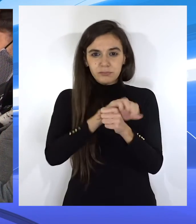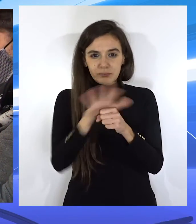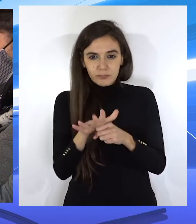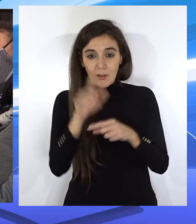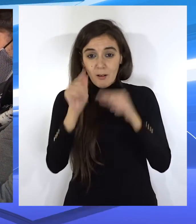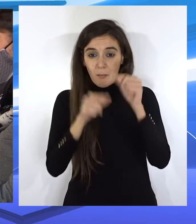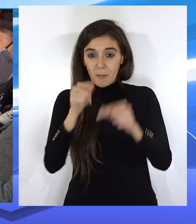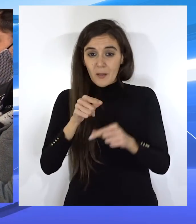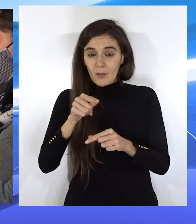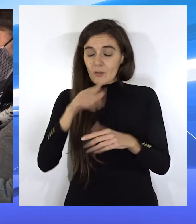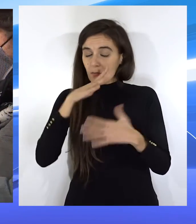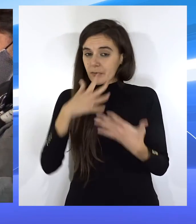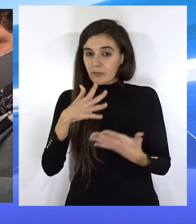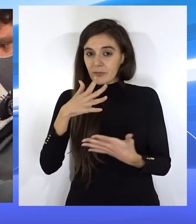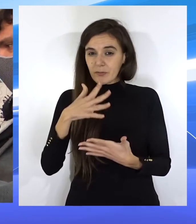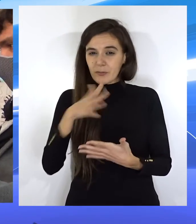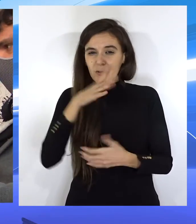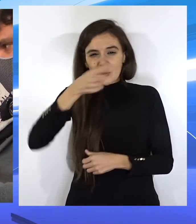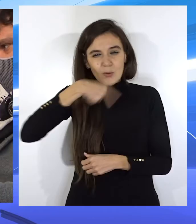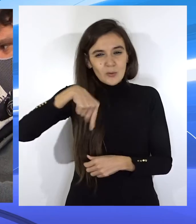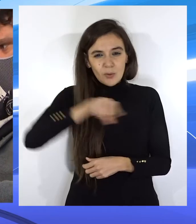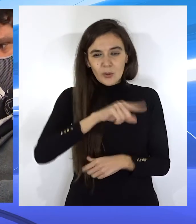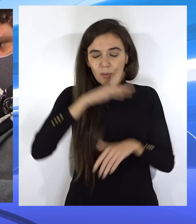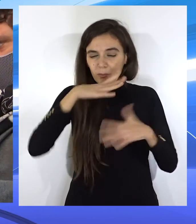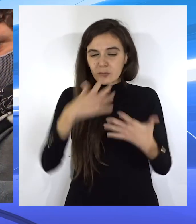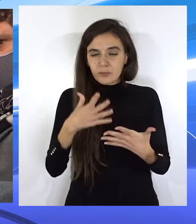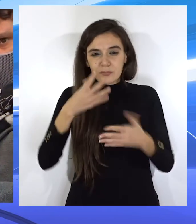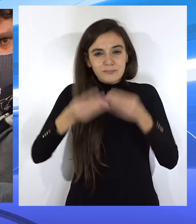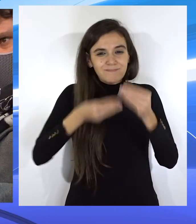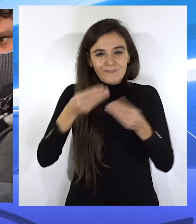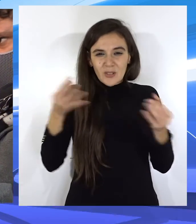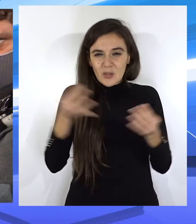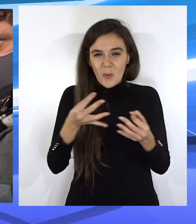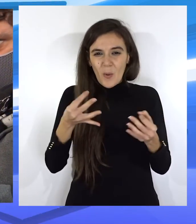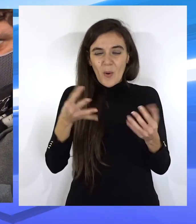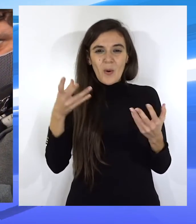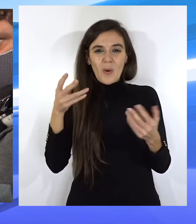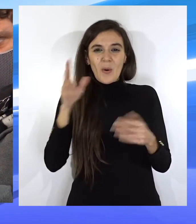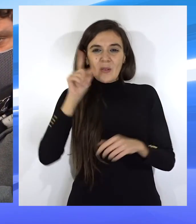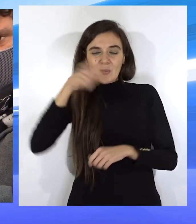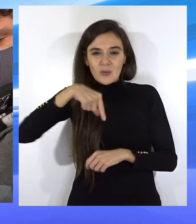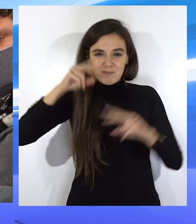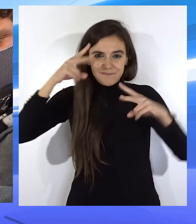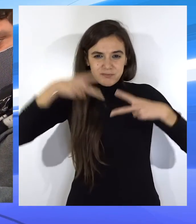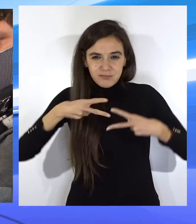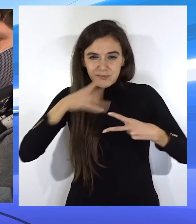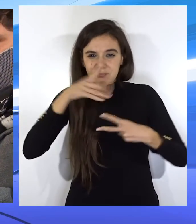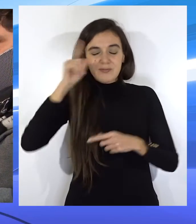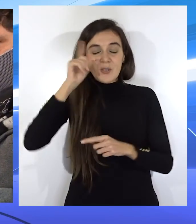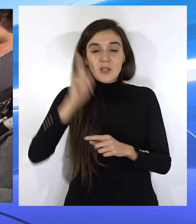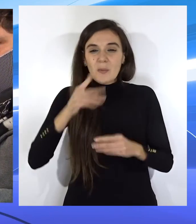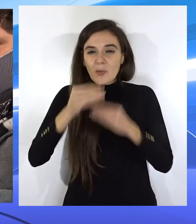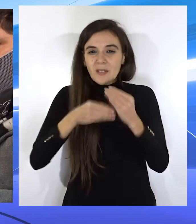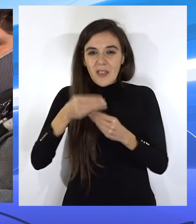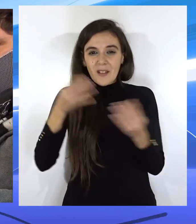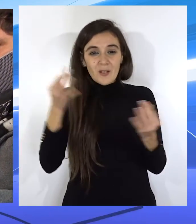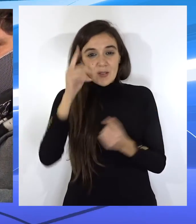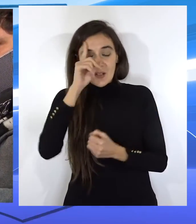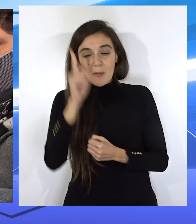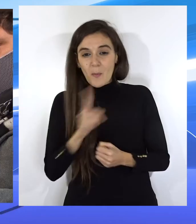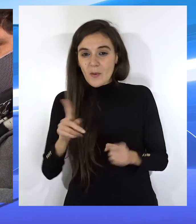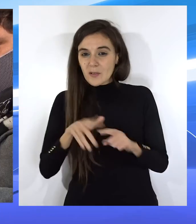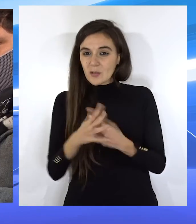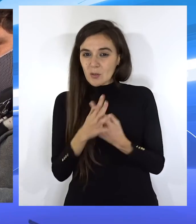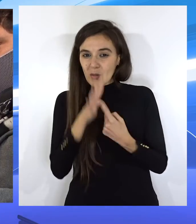la pandemia... ...donde prácticamente no hemos visto... ...que no sabíamos para dónde tirar...